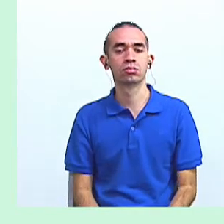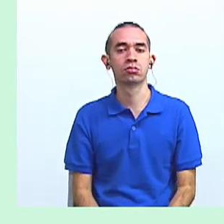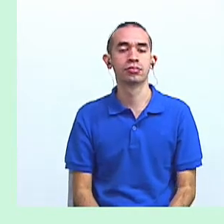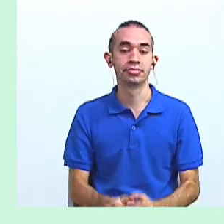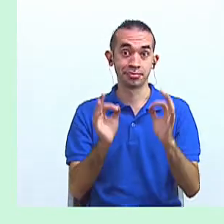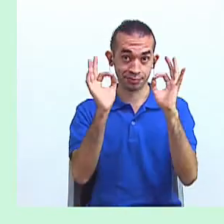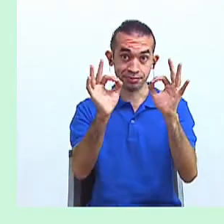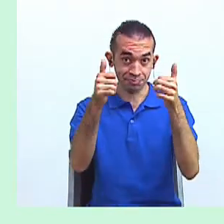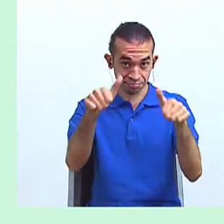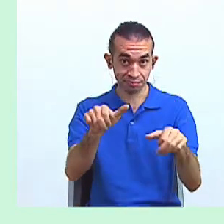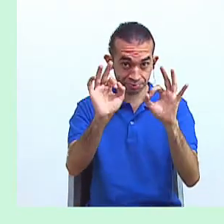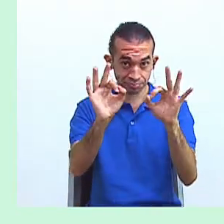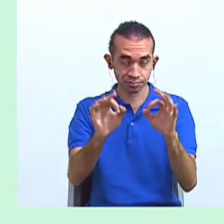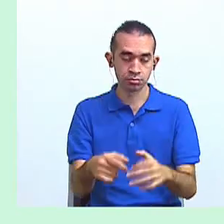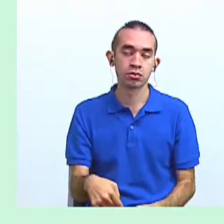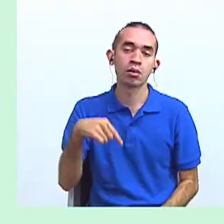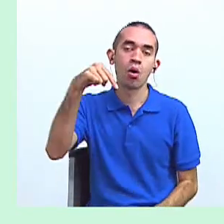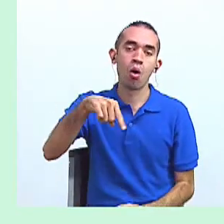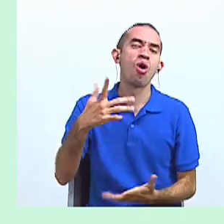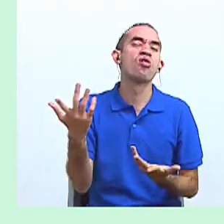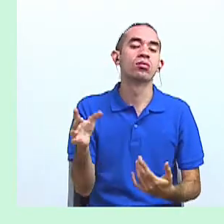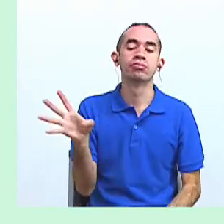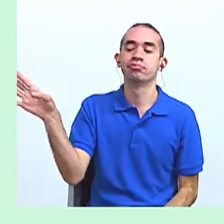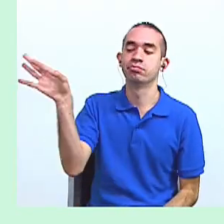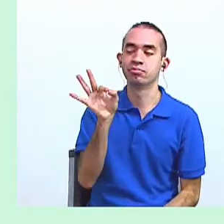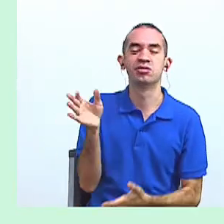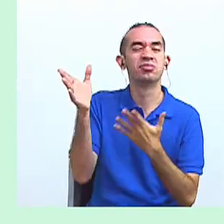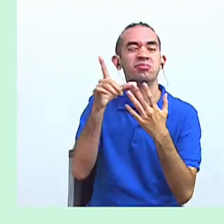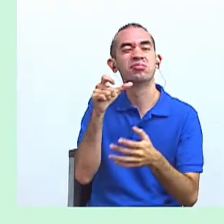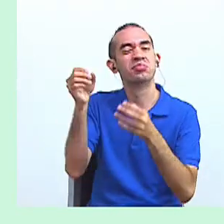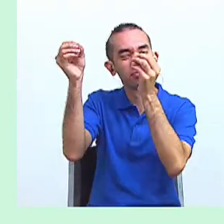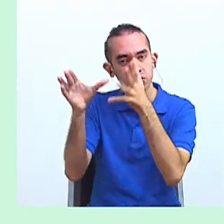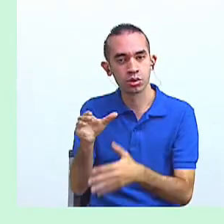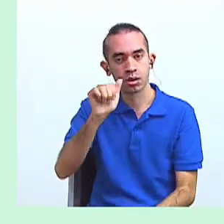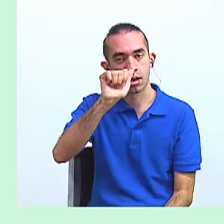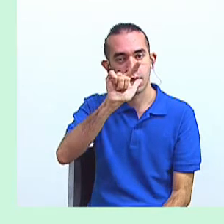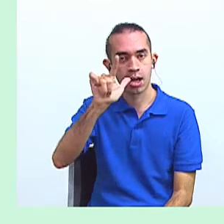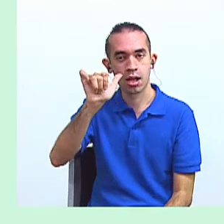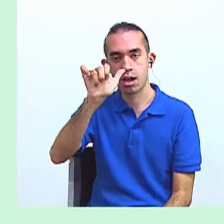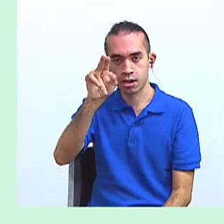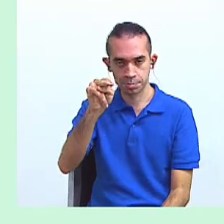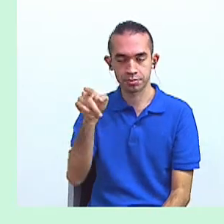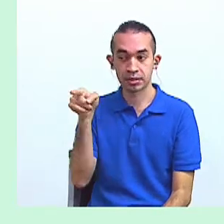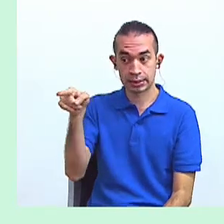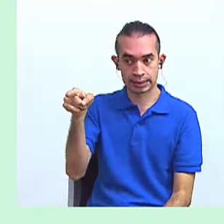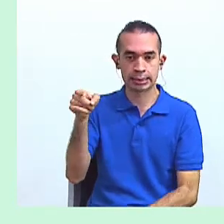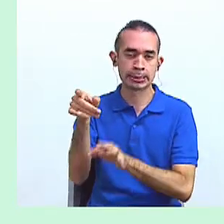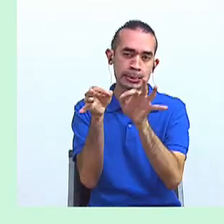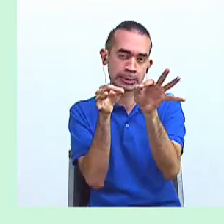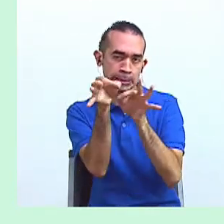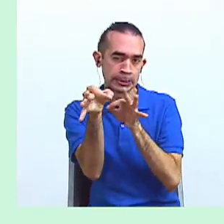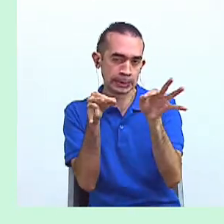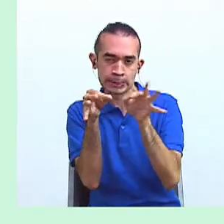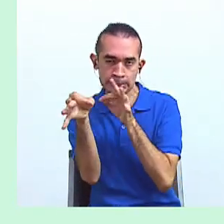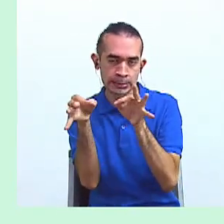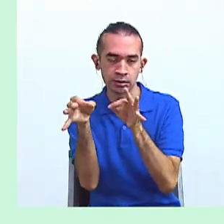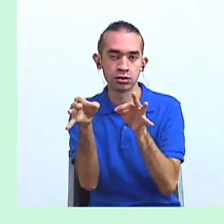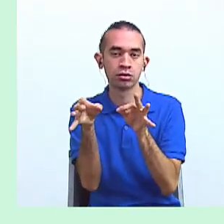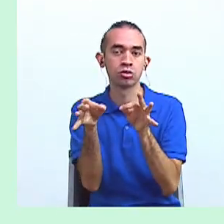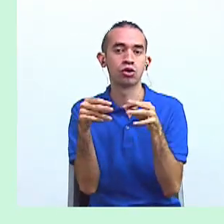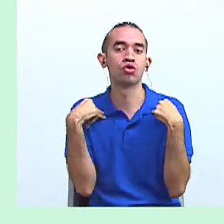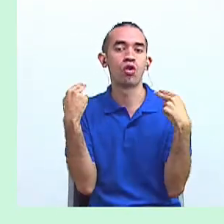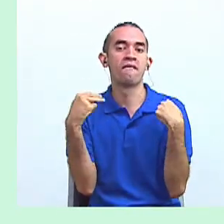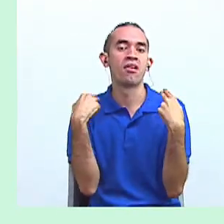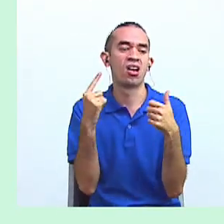¡Perfecto! ¡Perfecto! Hoy tenemos como invitado al profe Alan, que nos va a detallar la novela,